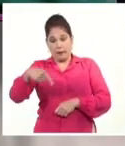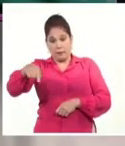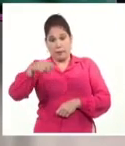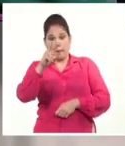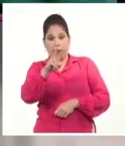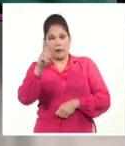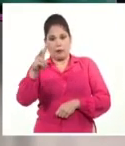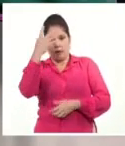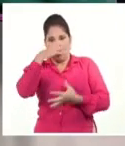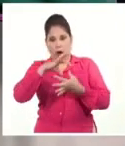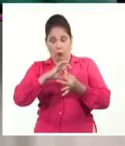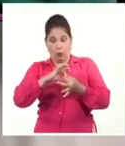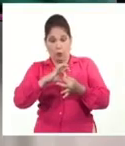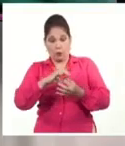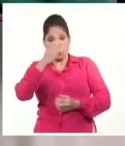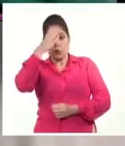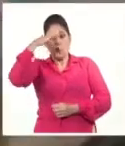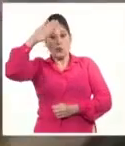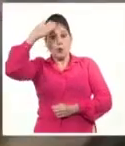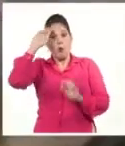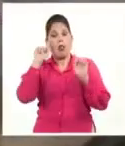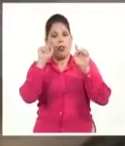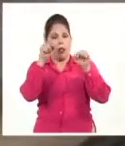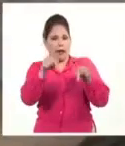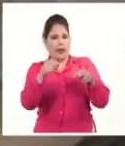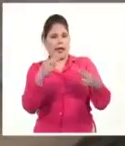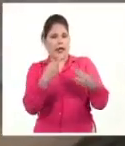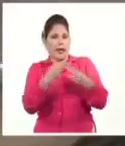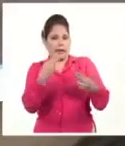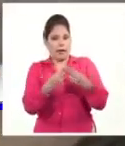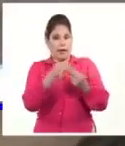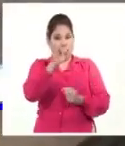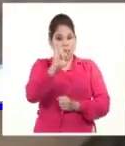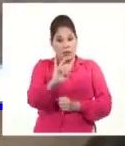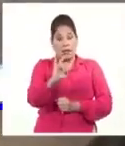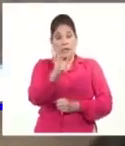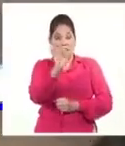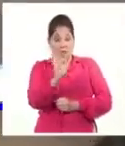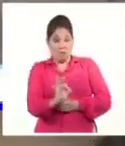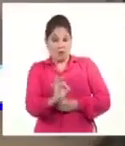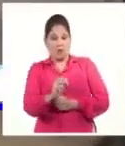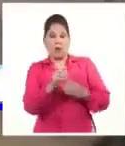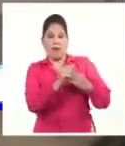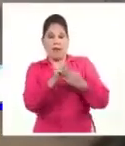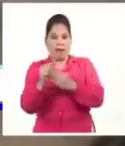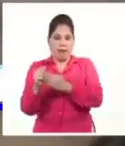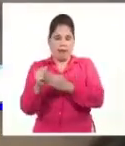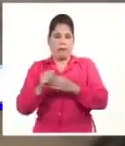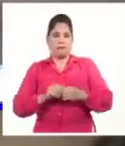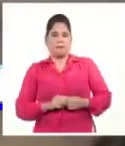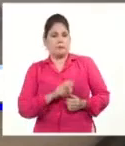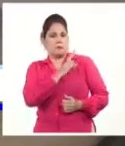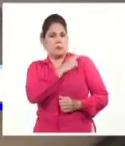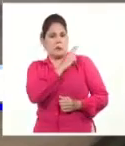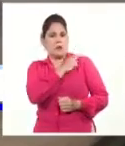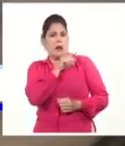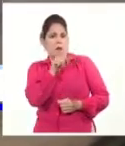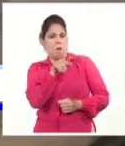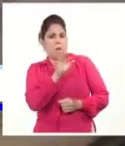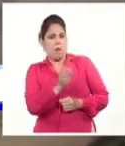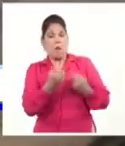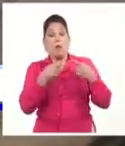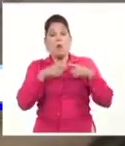22 de agosto. Cuba estará presente en el certamen con 7 atletas liderados por su capitán Juan Pablo Vázquez